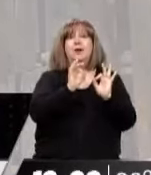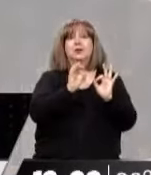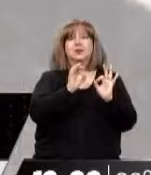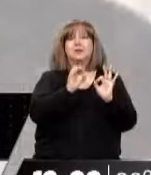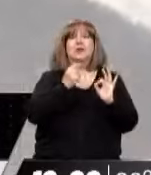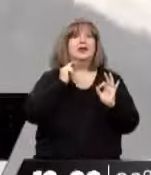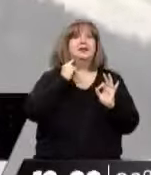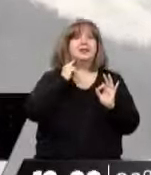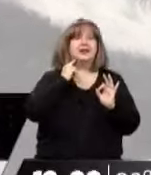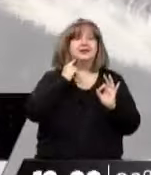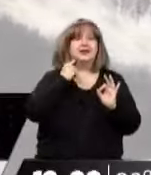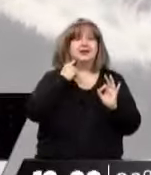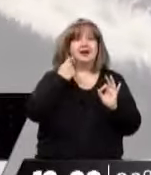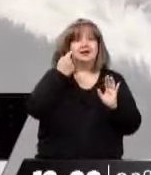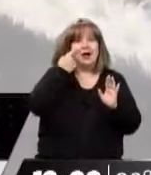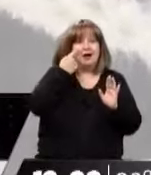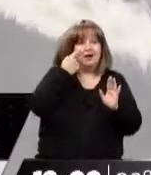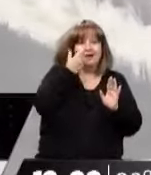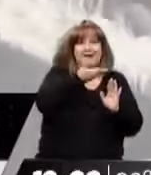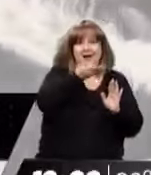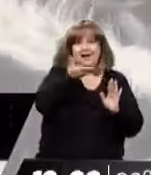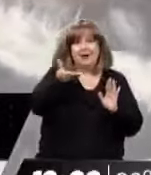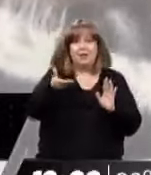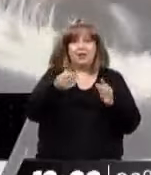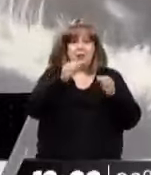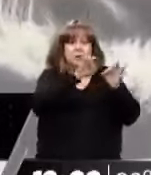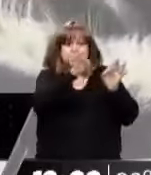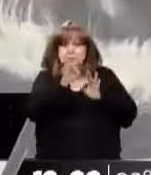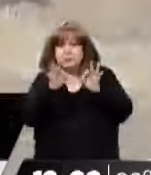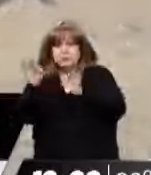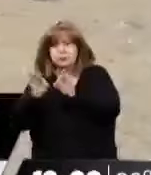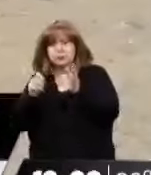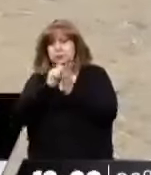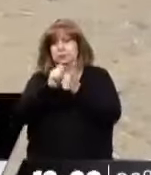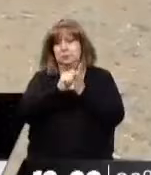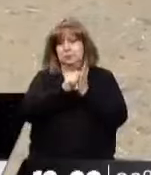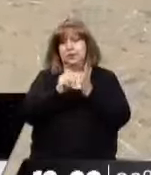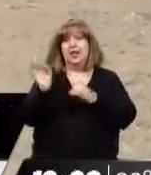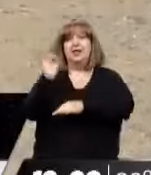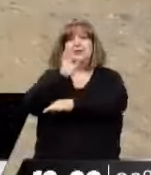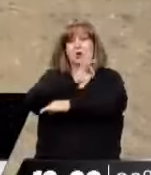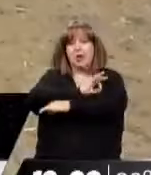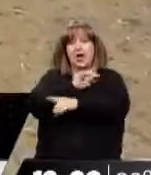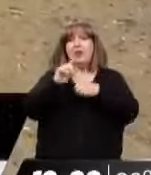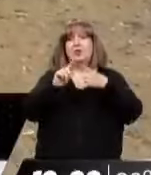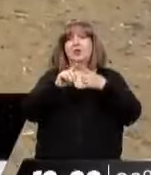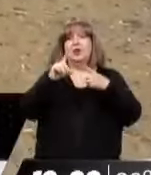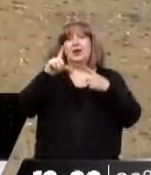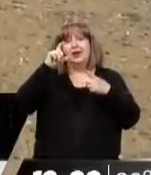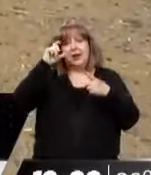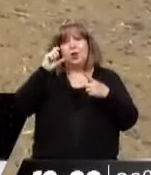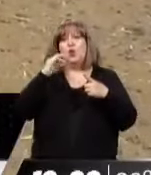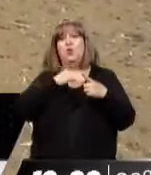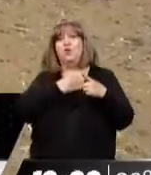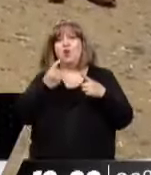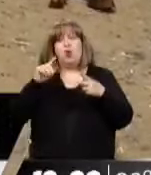bajo la modalidad centralizada considerando los culminados en las comunidades Lof-El-Sosneado y Lof-Sujay-Leufu durante el